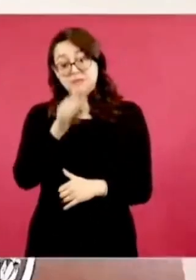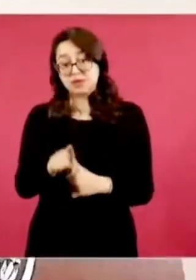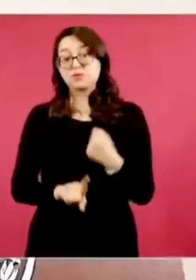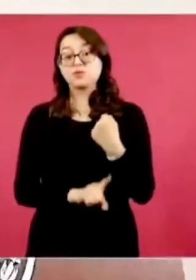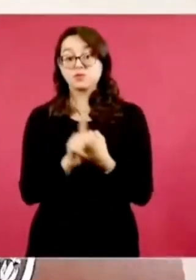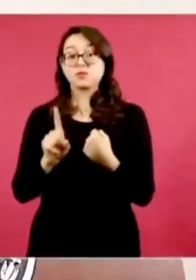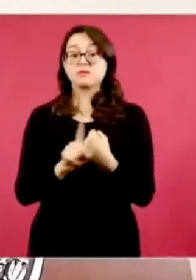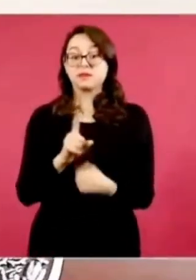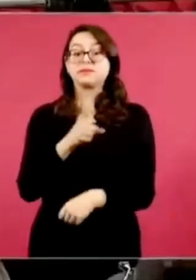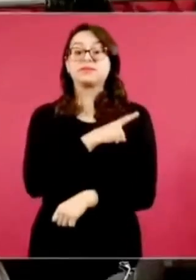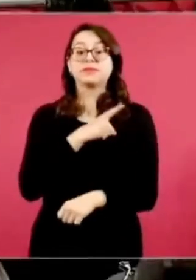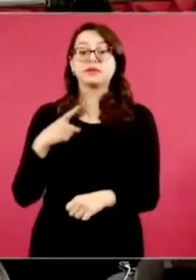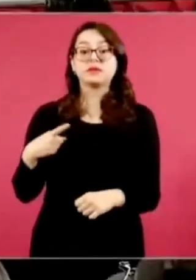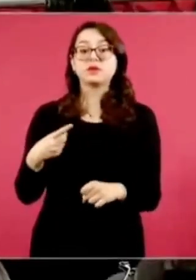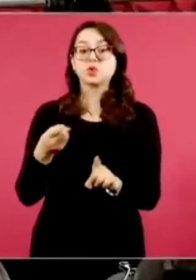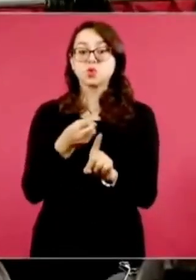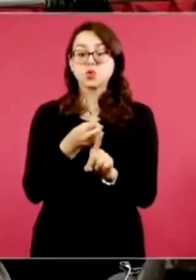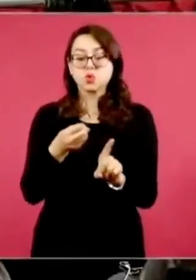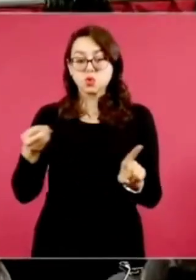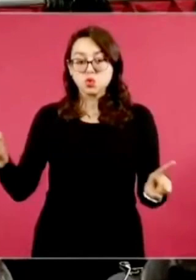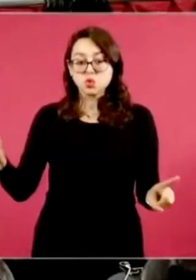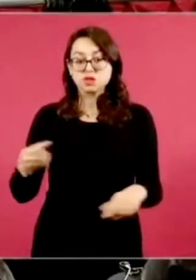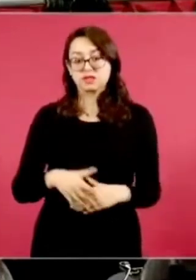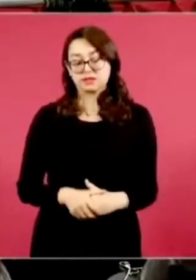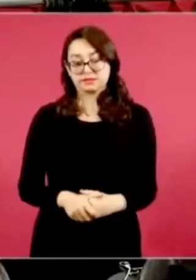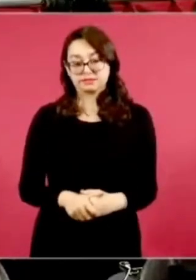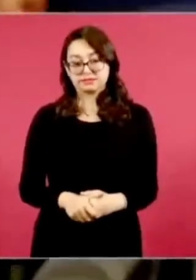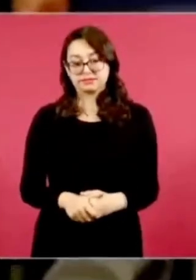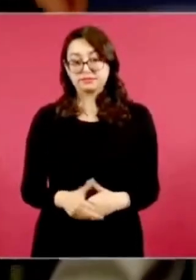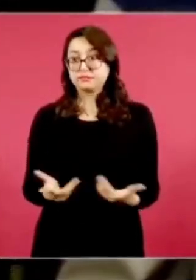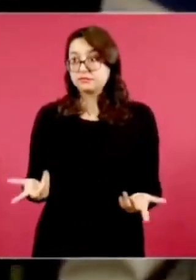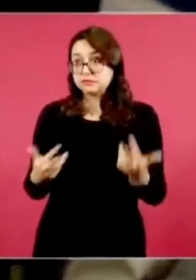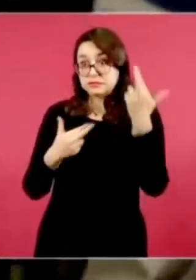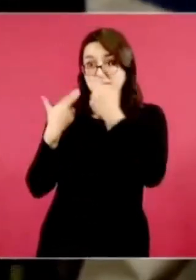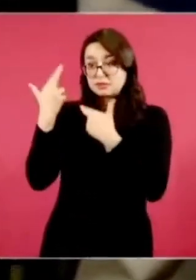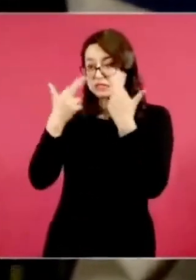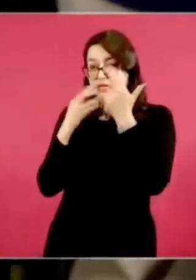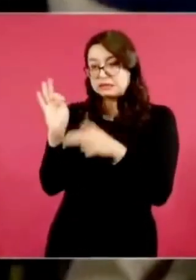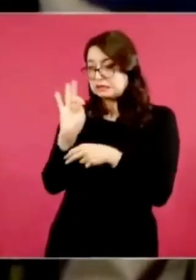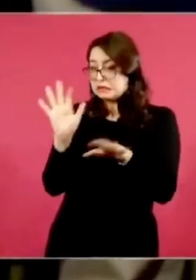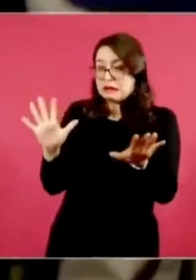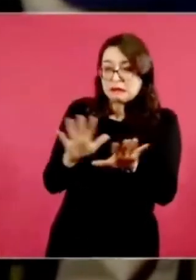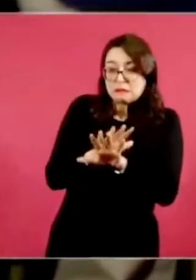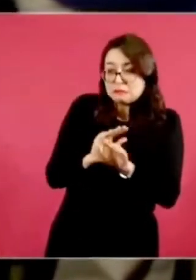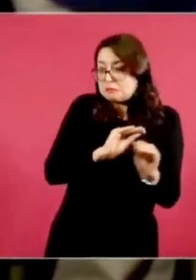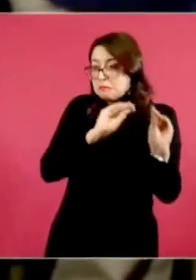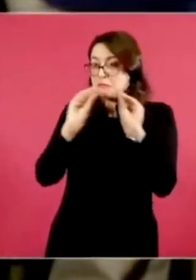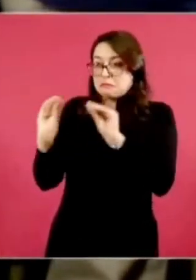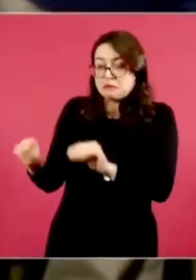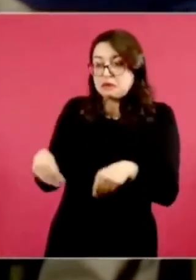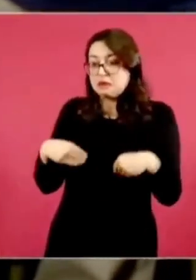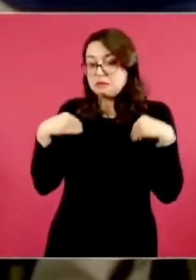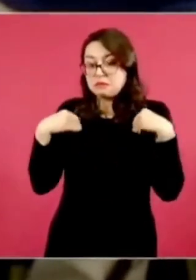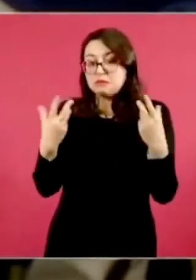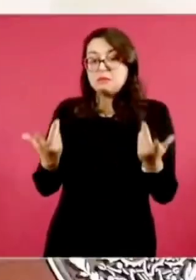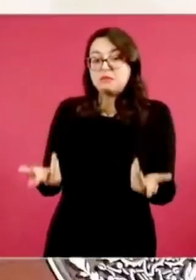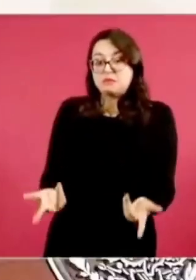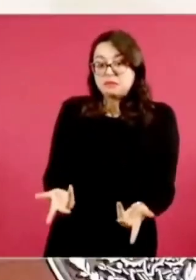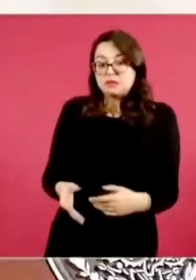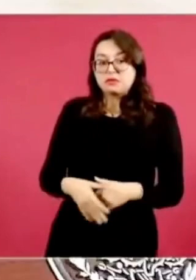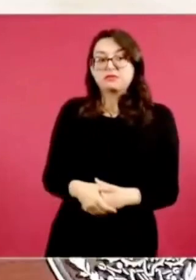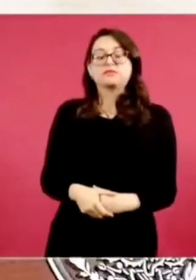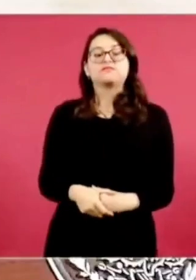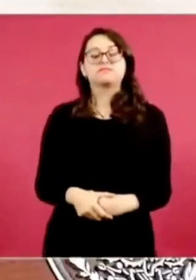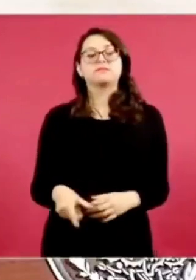¿Van a revisar? Hay que ver qué da